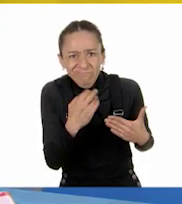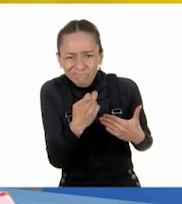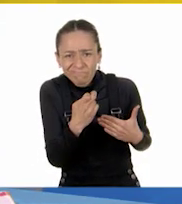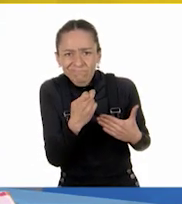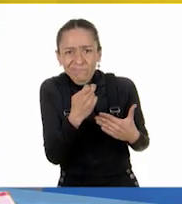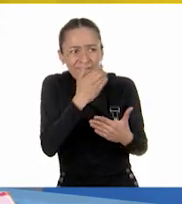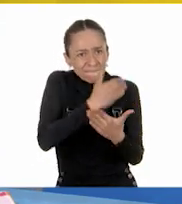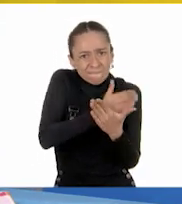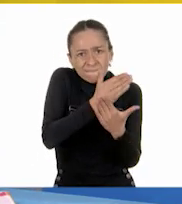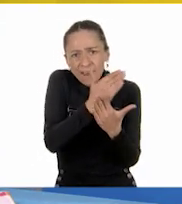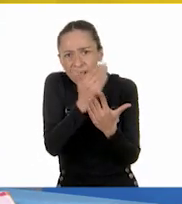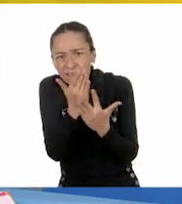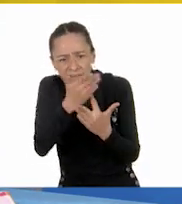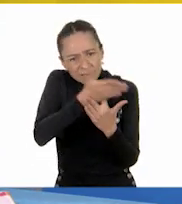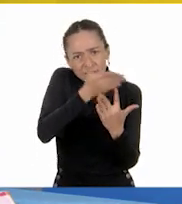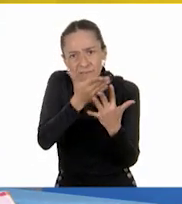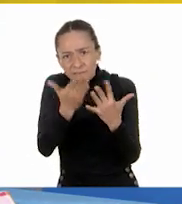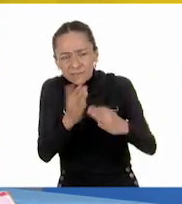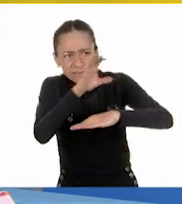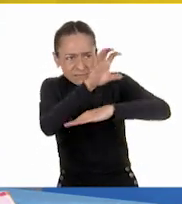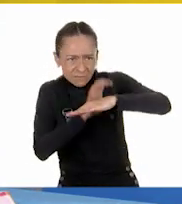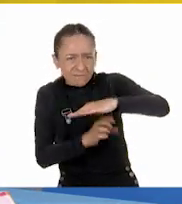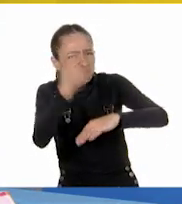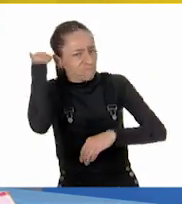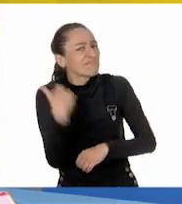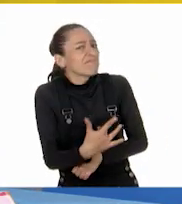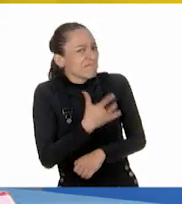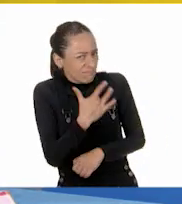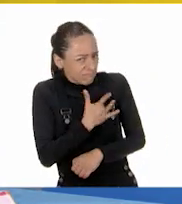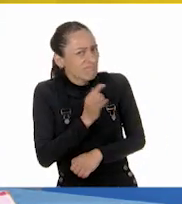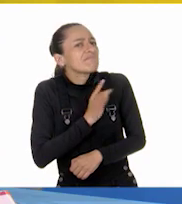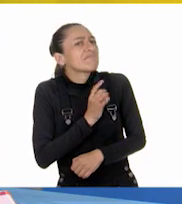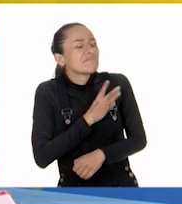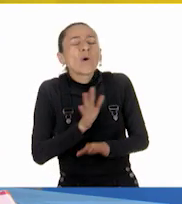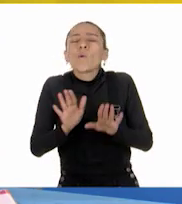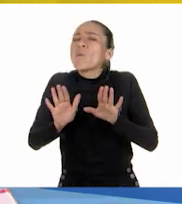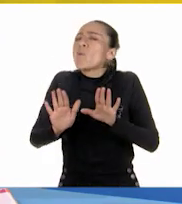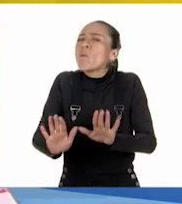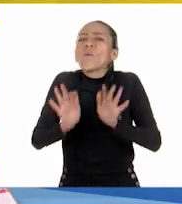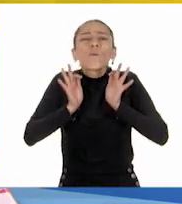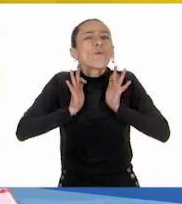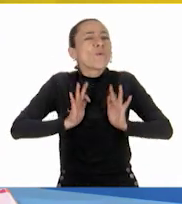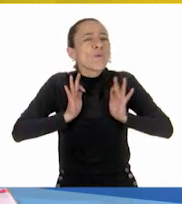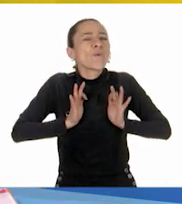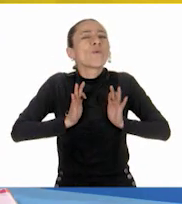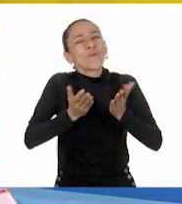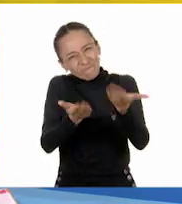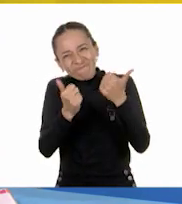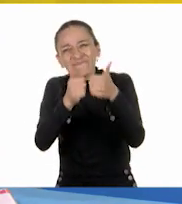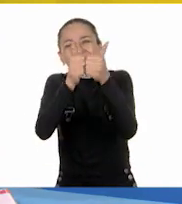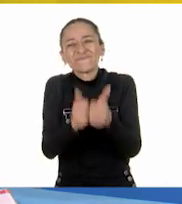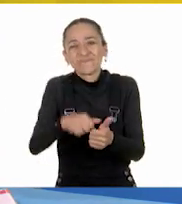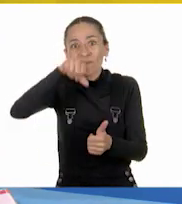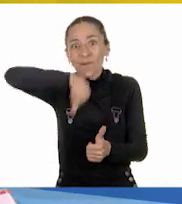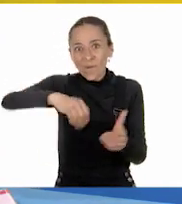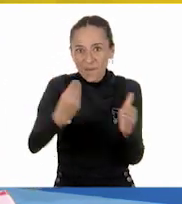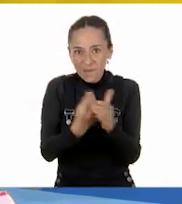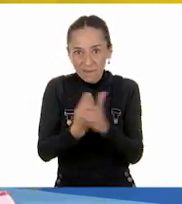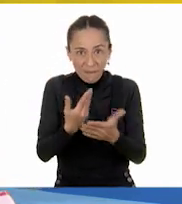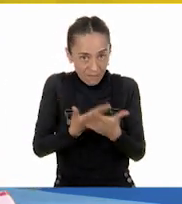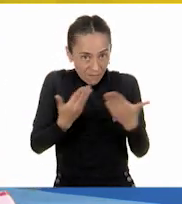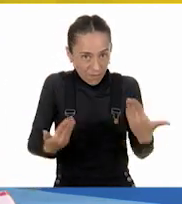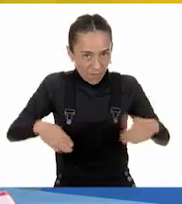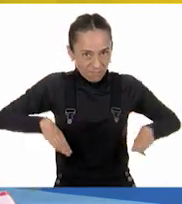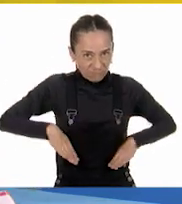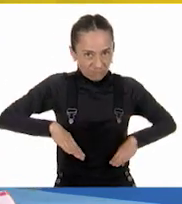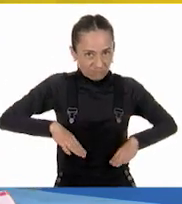hay de qué preocuparse. Los invito a estar atentas y atentos a la clase de hoy, ya que como buenos detectives en esta ocasión